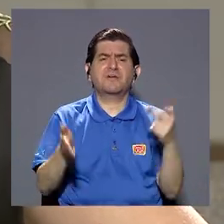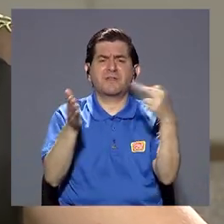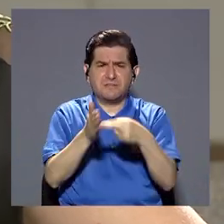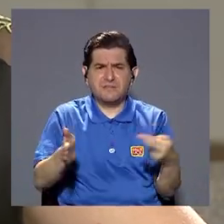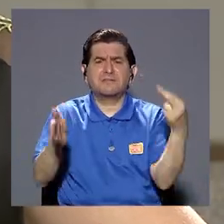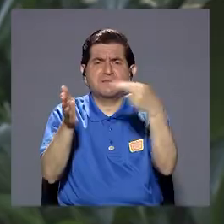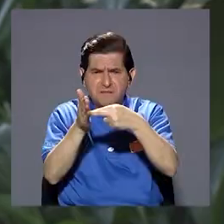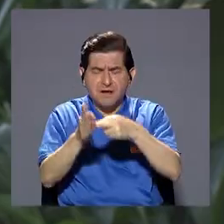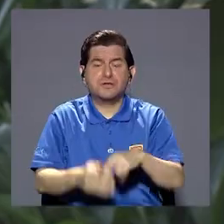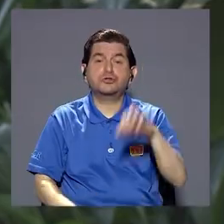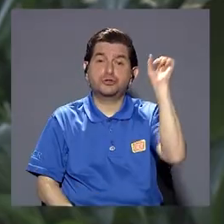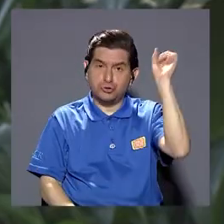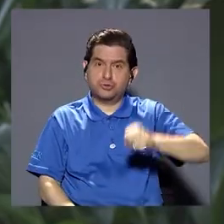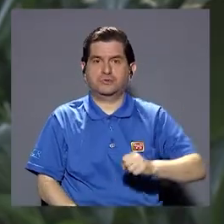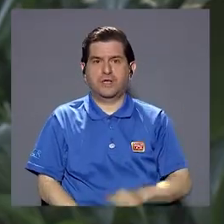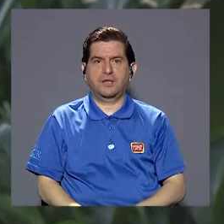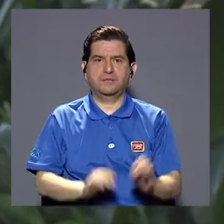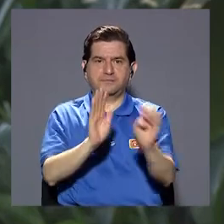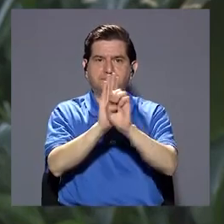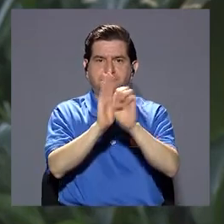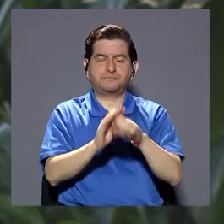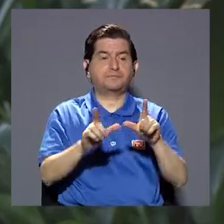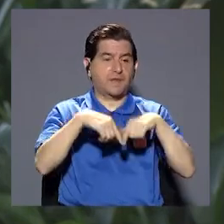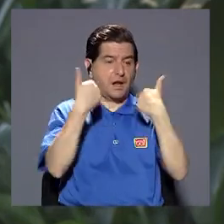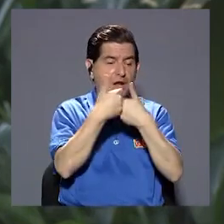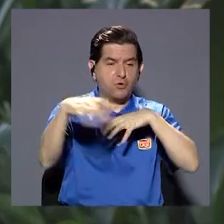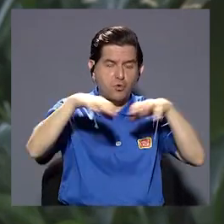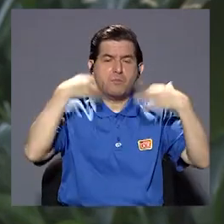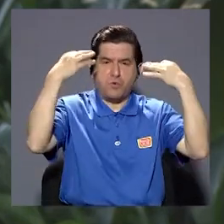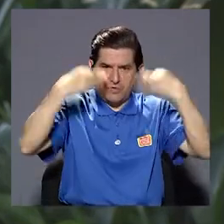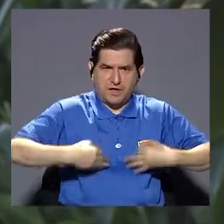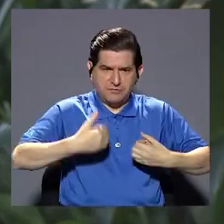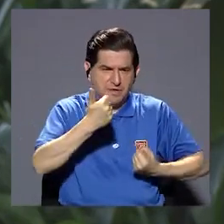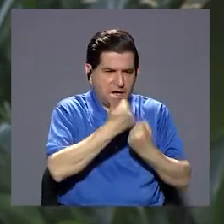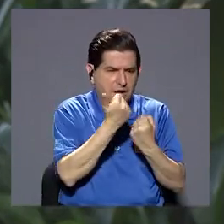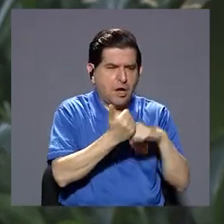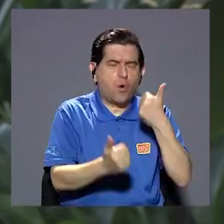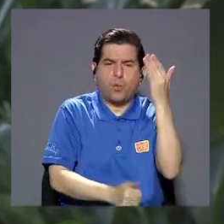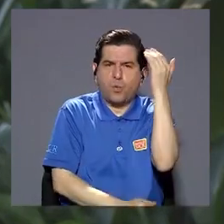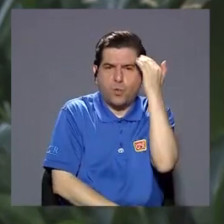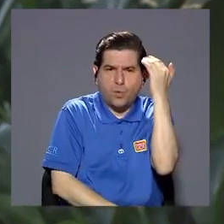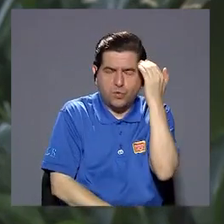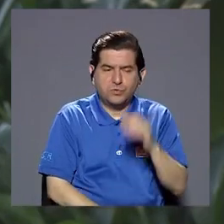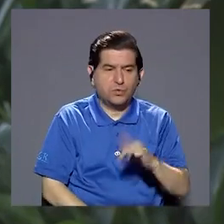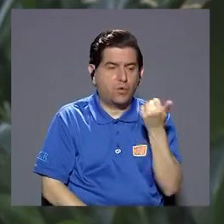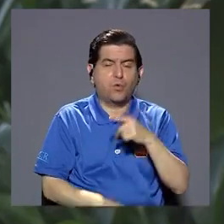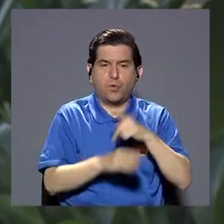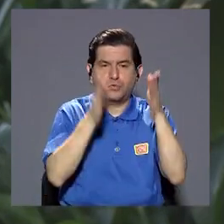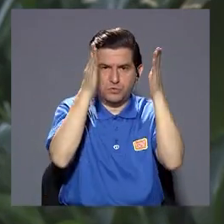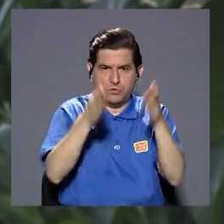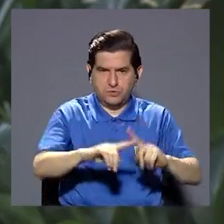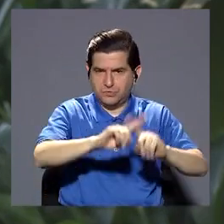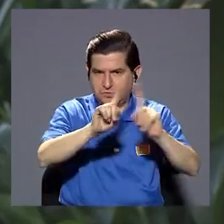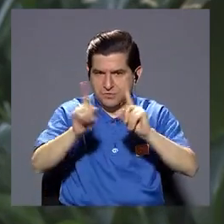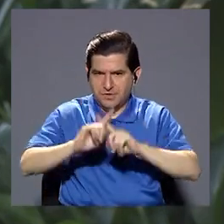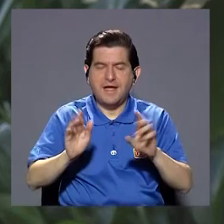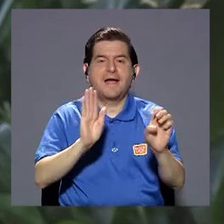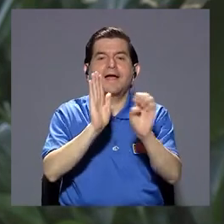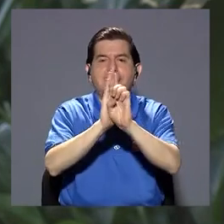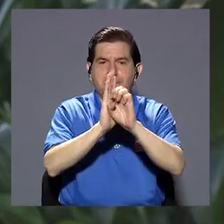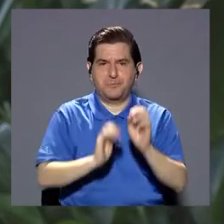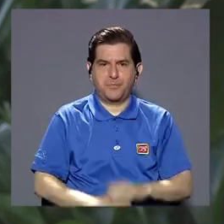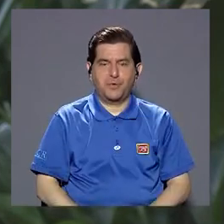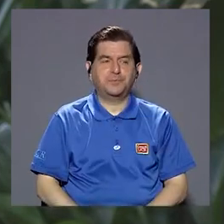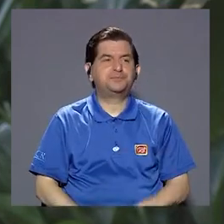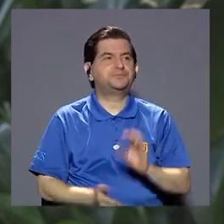de manera constante Exactamente, así como por ejemplo en ese grupo de actividad física reforzamos otros conocimientos con otros profesionales por